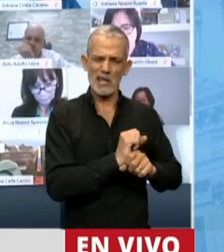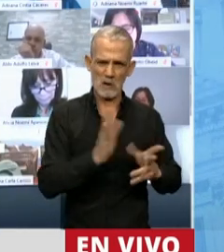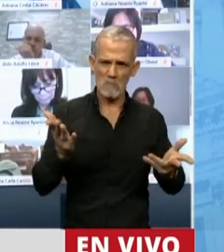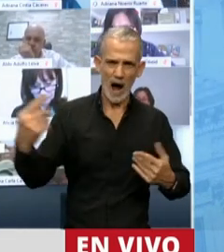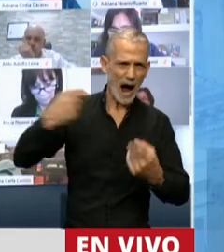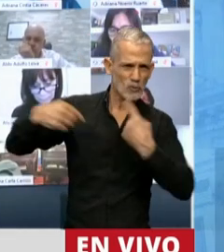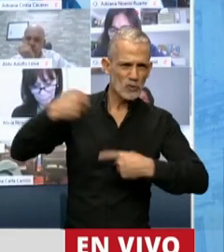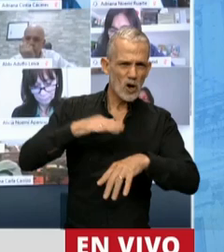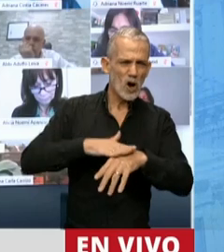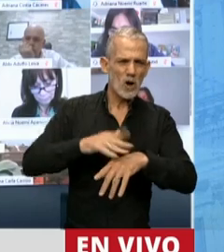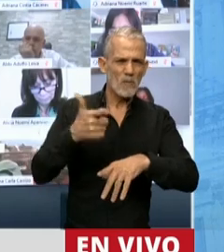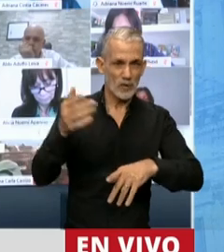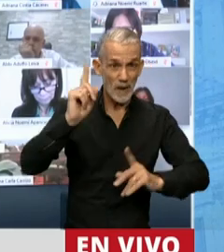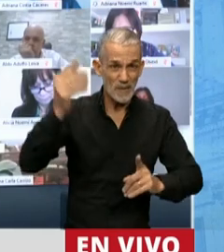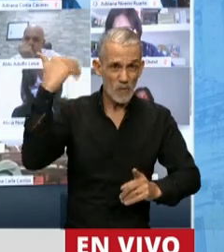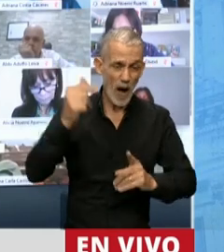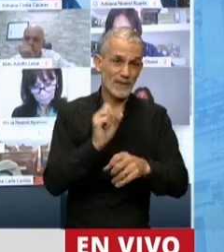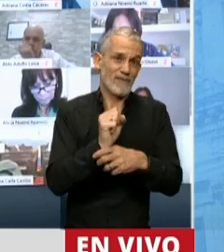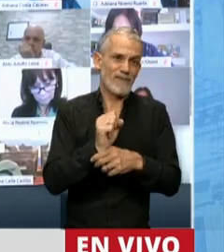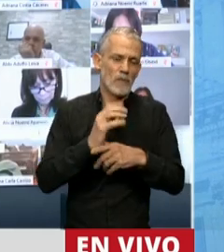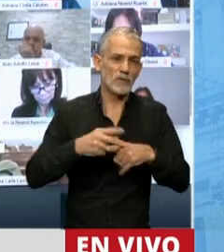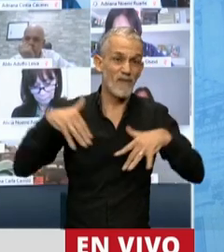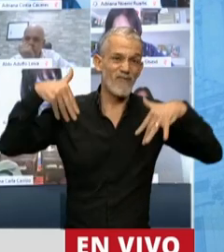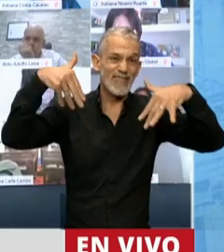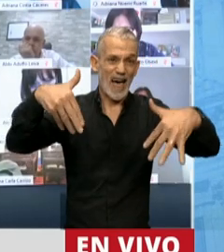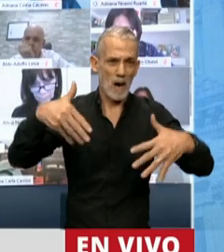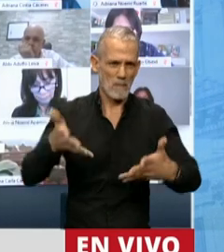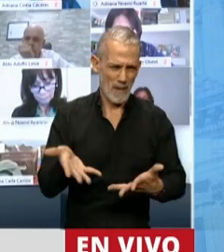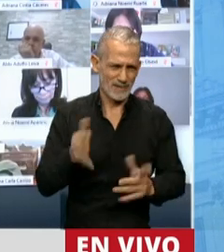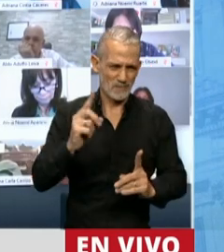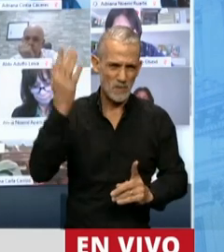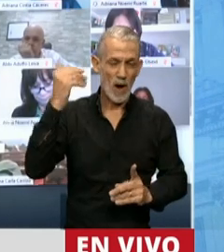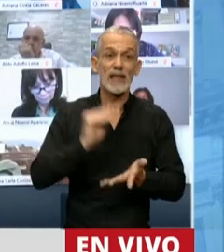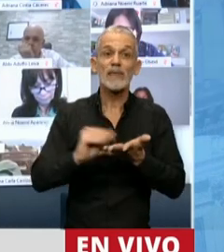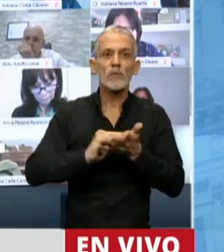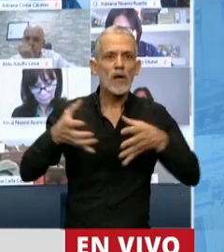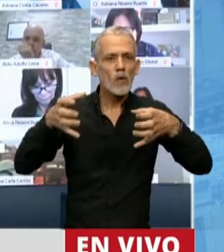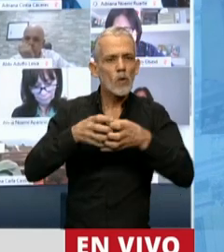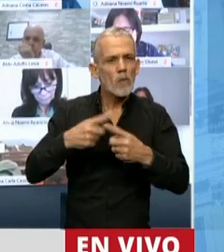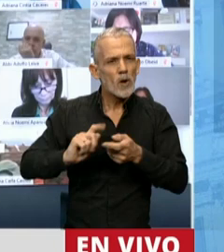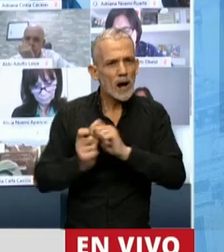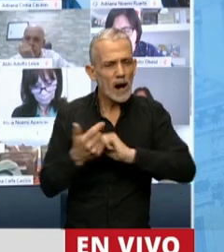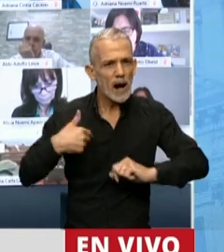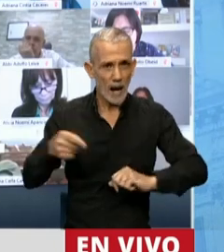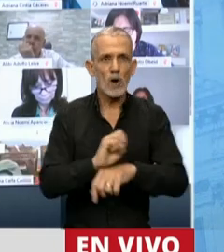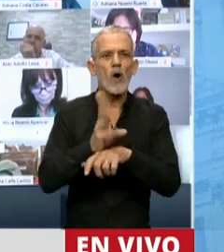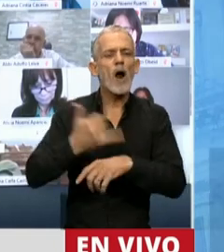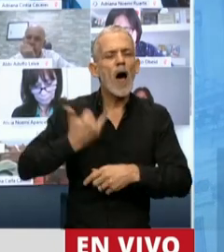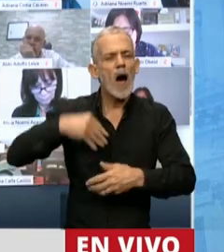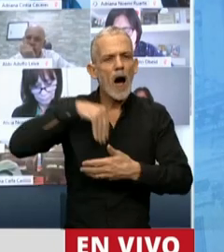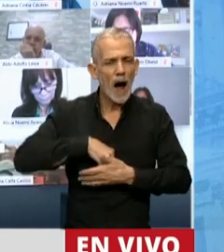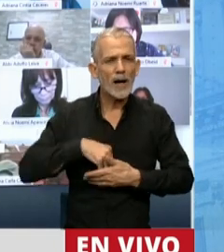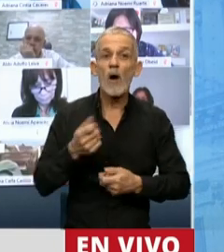de irresponsables por venir en la famosa sesión de los fantasmas. Hubo un diputado de nuestro bloque que estaba con coronavirus.